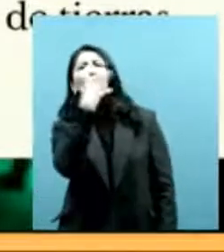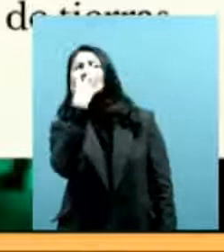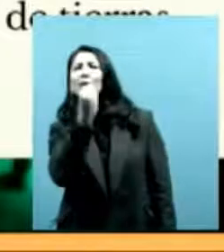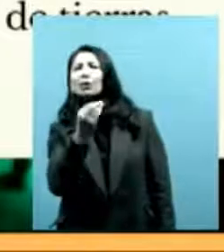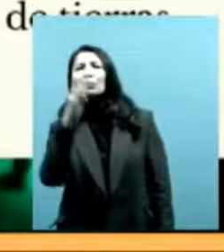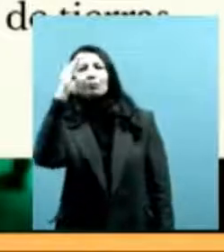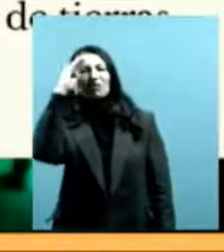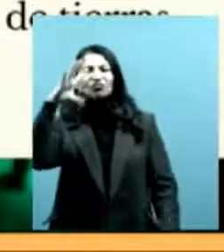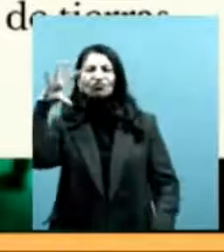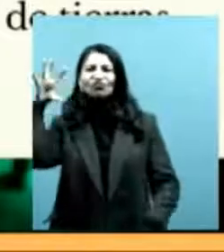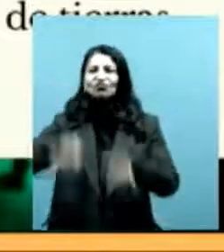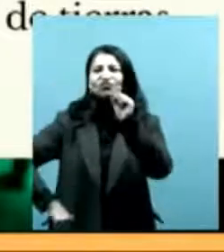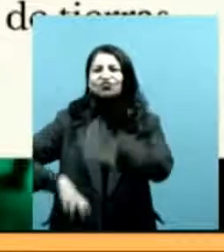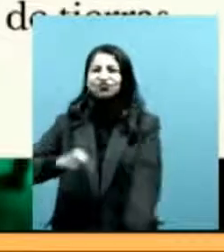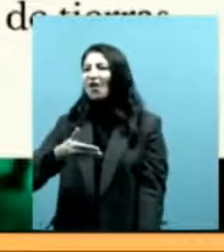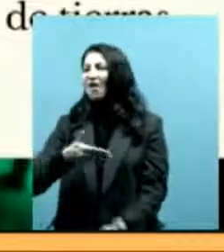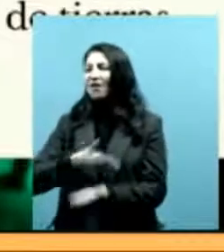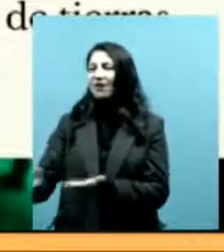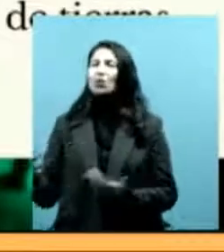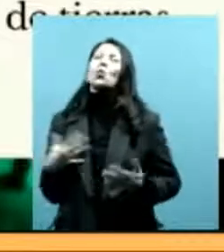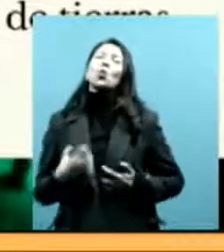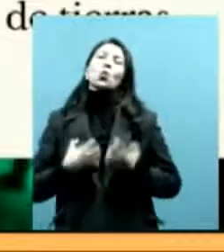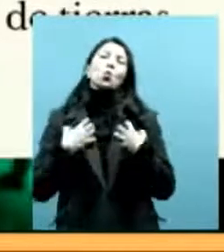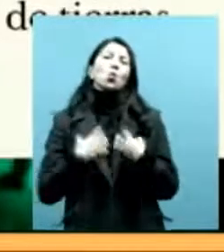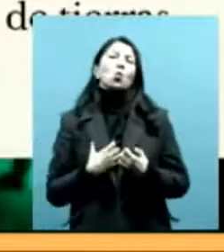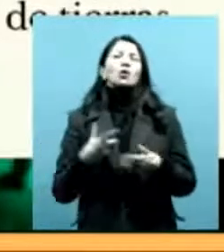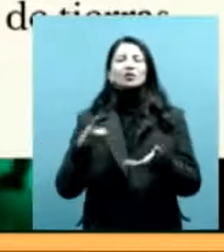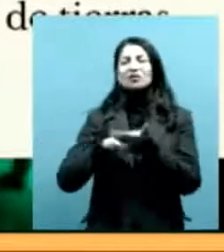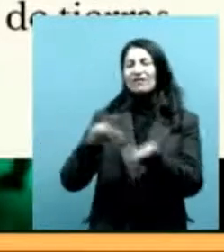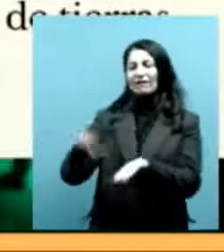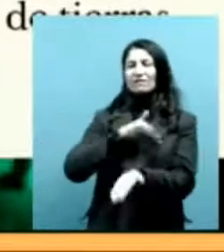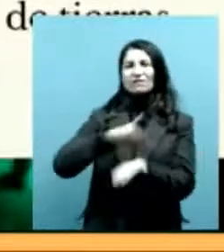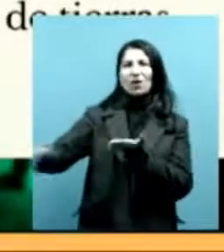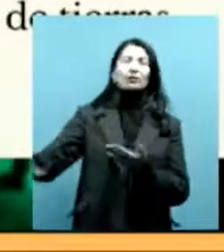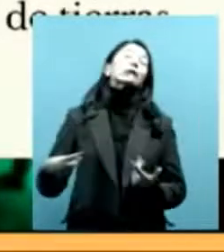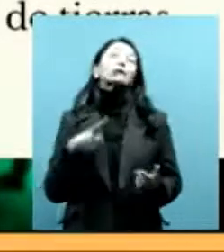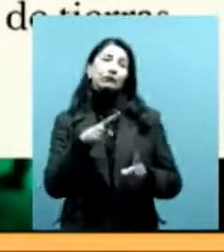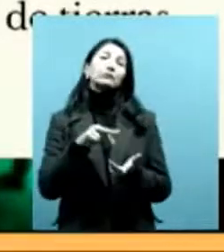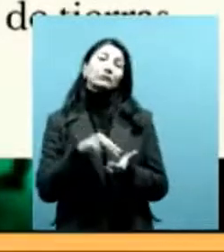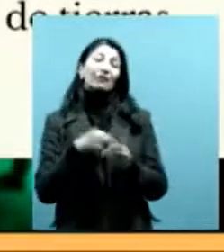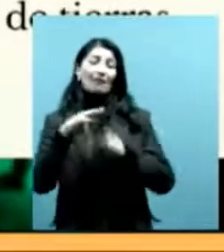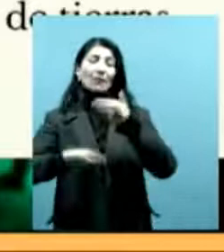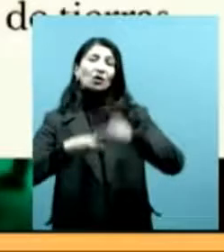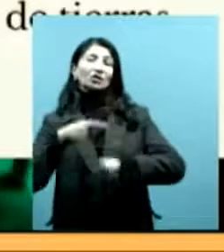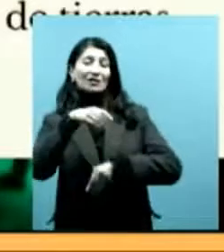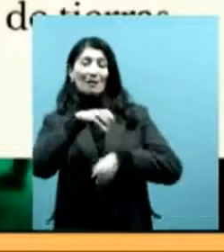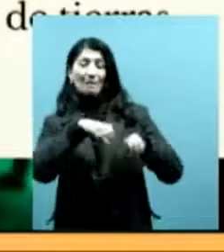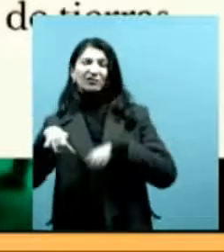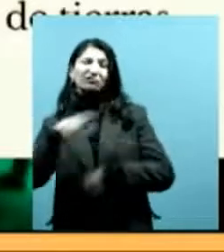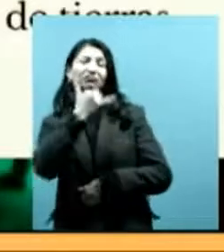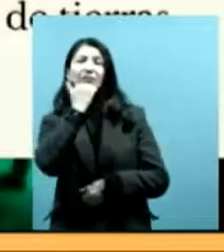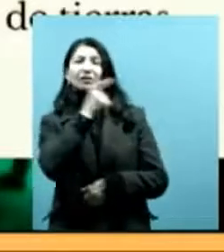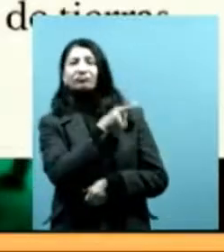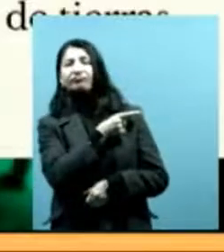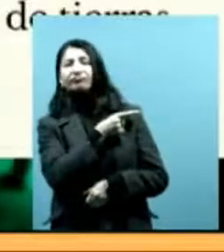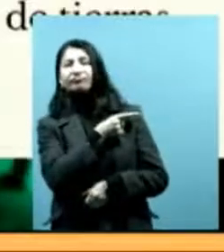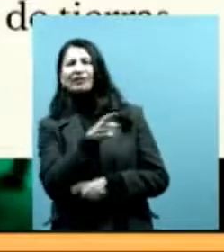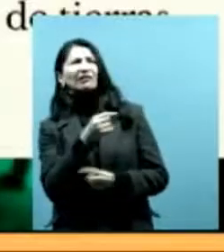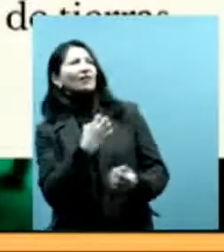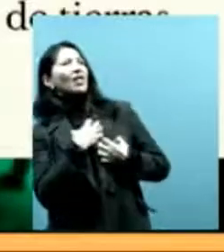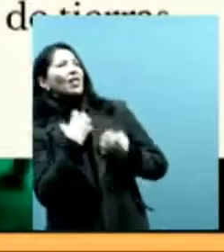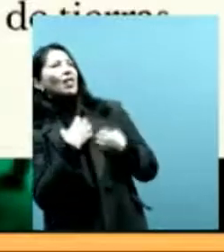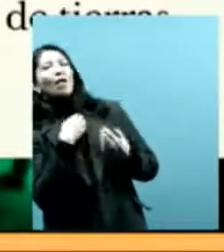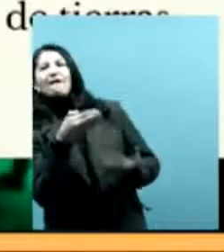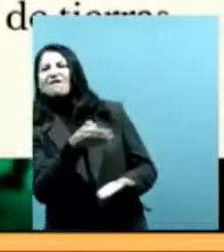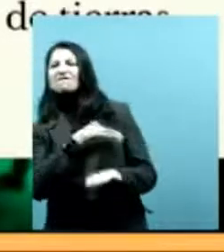es como la puerta de entrada a un desalojo, ¿no es cierto? Eso es uno de los procedimientos. Otro es, y no me voy a detener bien eso,